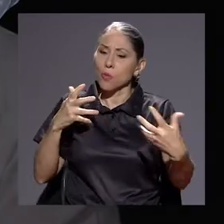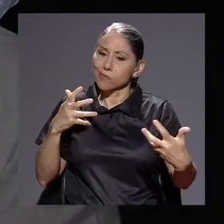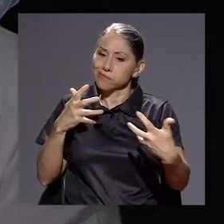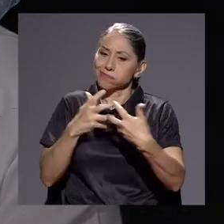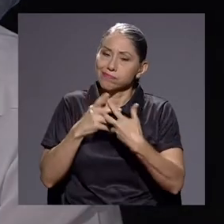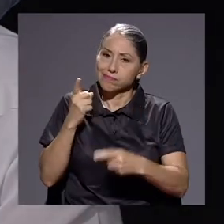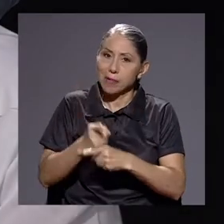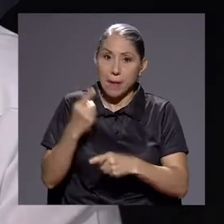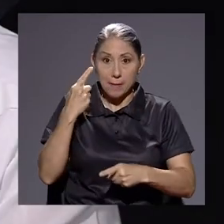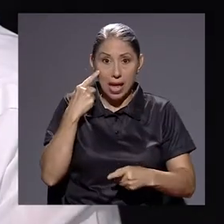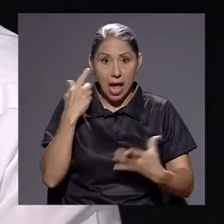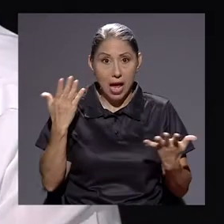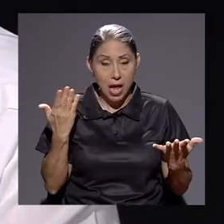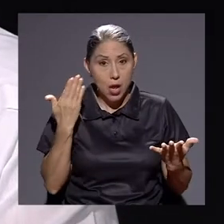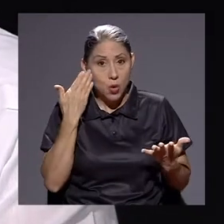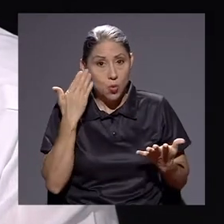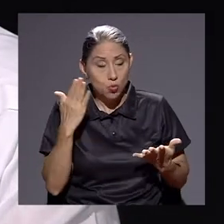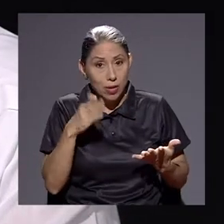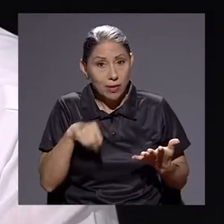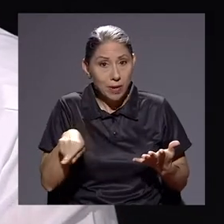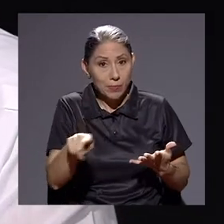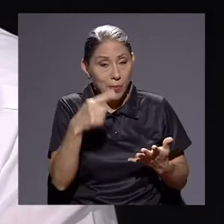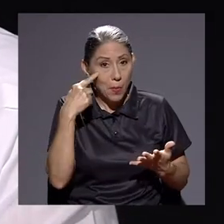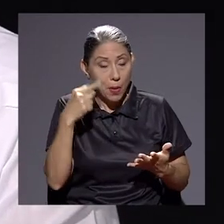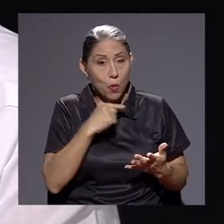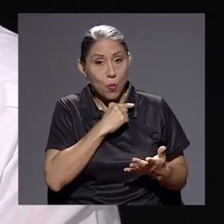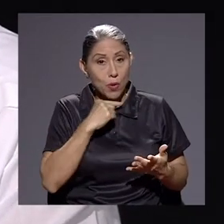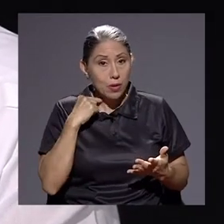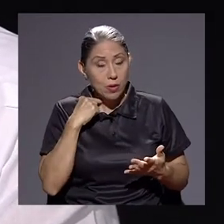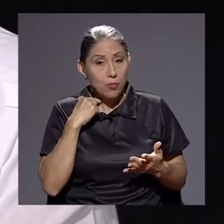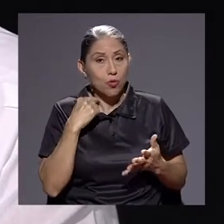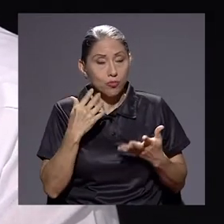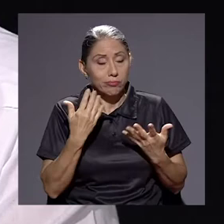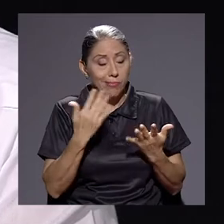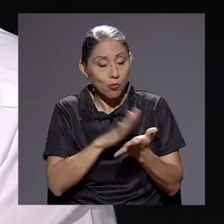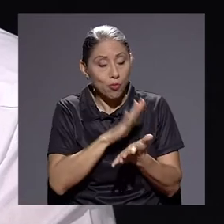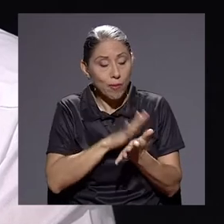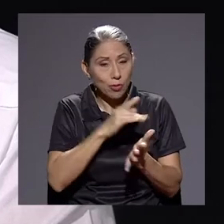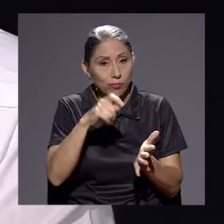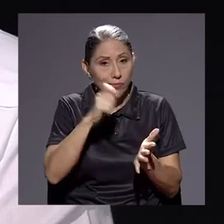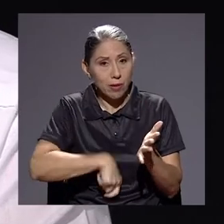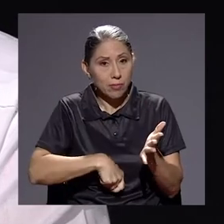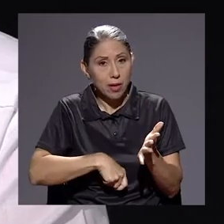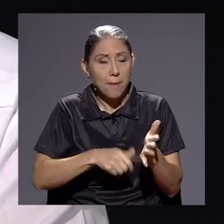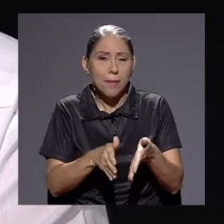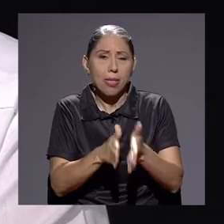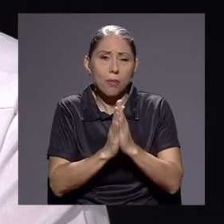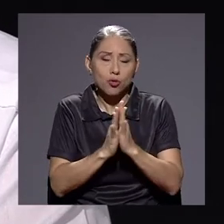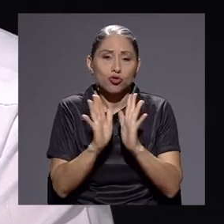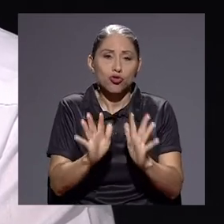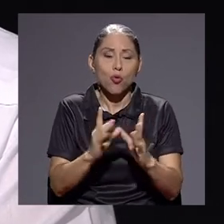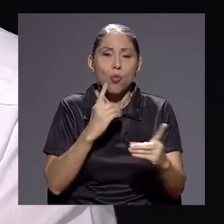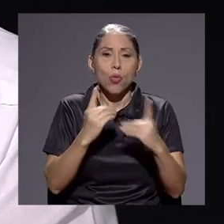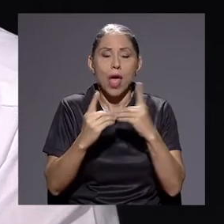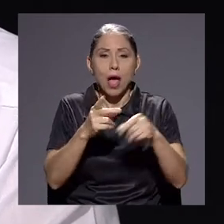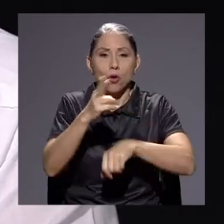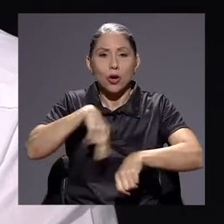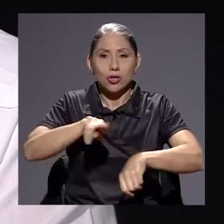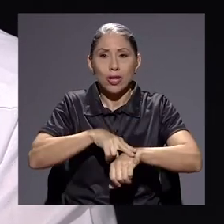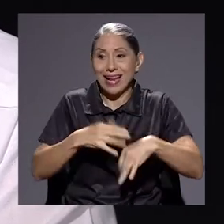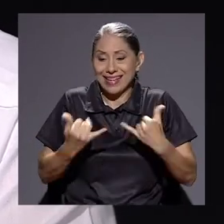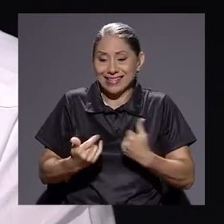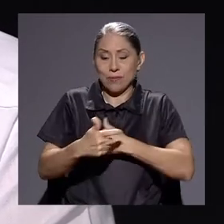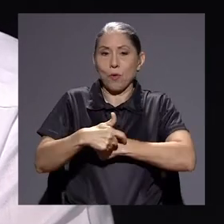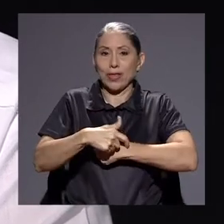el obispo y una serie de gente firmamos un documento, en el cual le pedimos llegar a un diálogo nacional. Si algo es